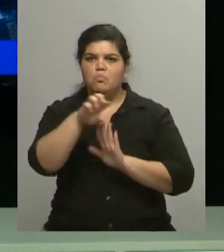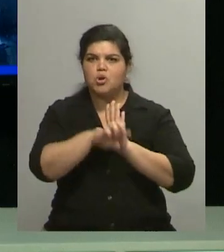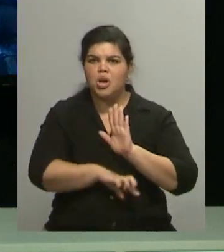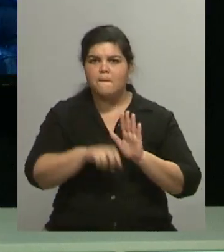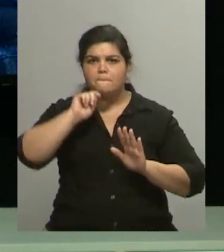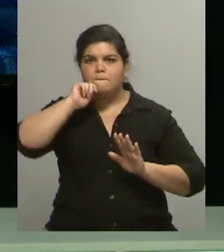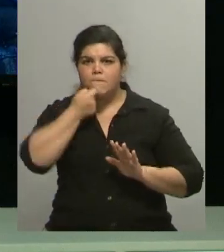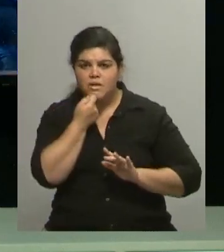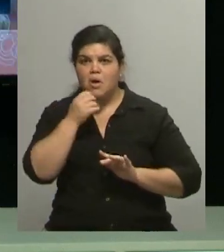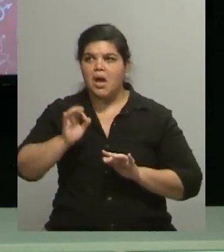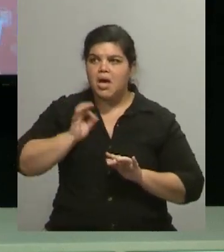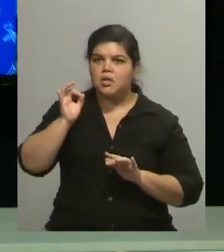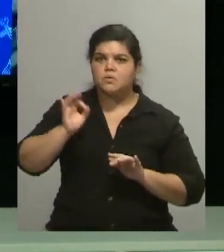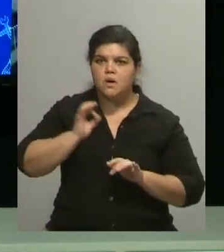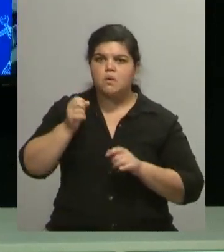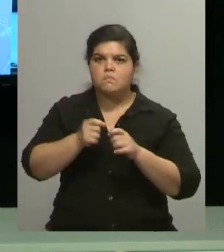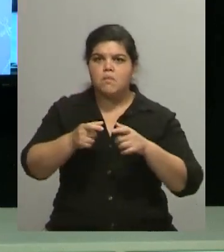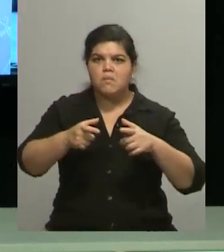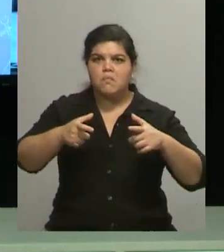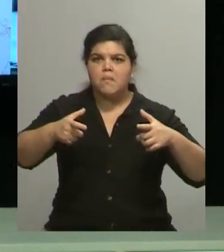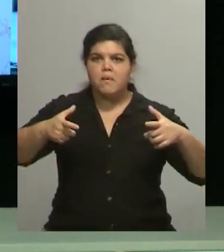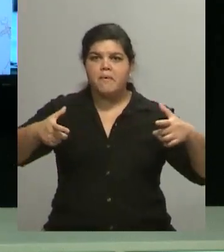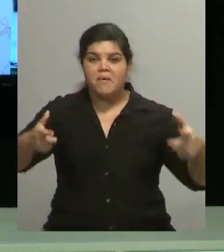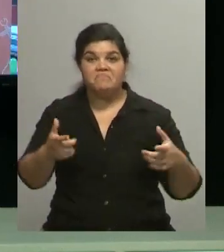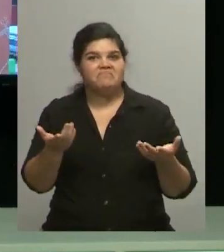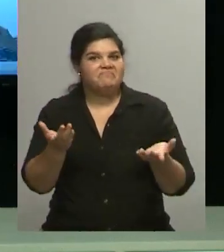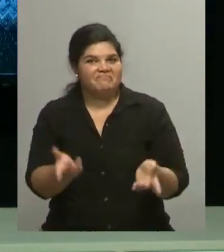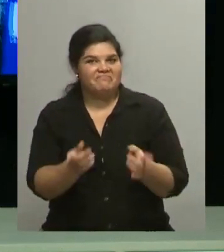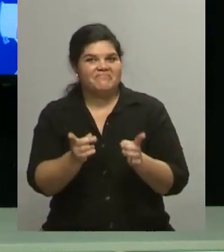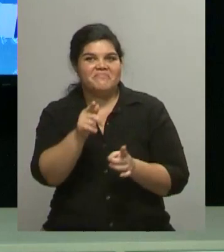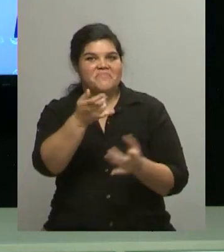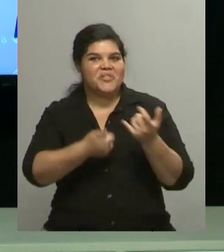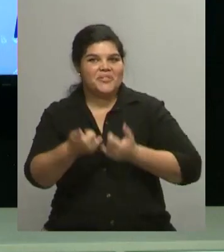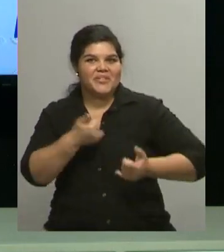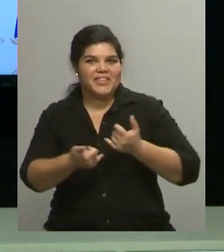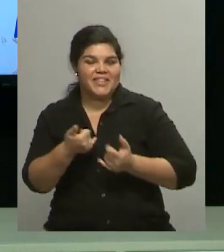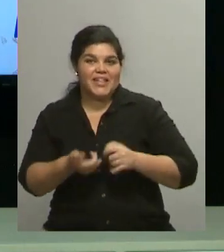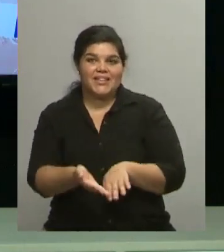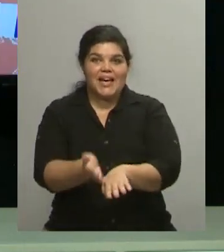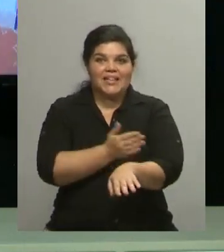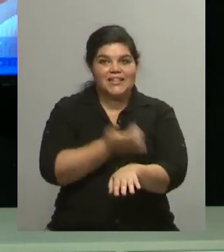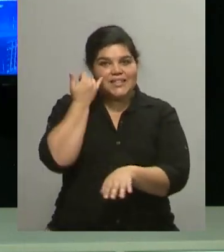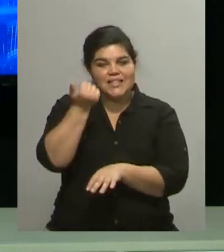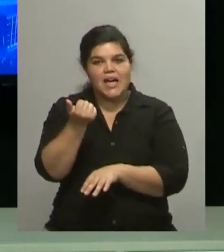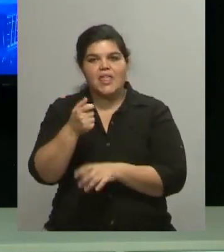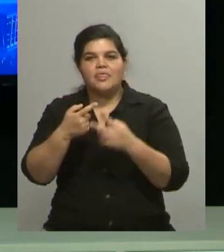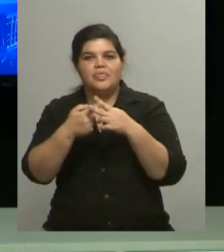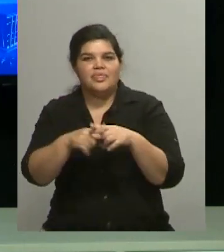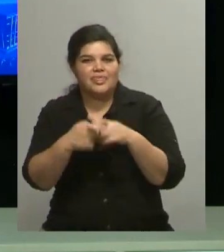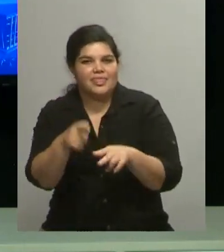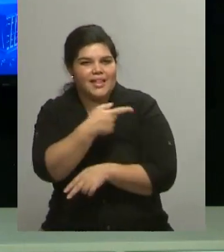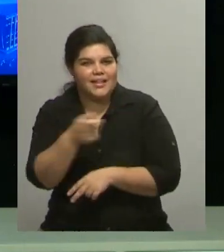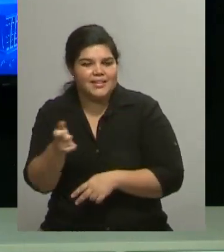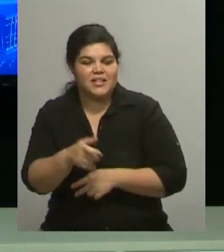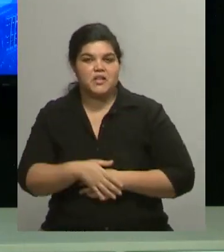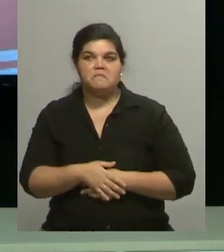creciendo con los años. Y hoy por hoy, como vos decías recién, tenemos alrededor de unos 100 talleres, obviamente, con talleres